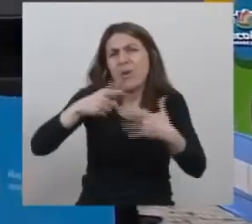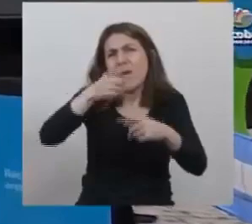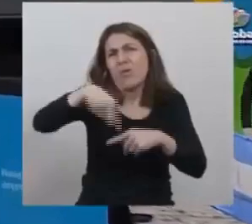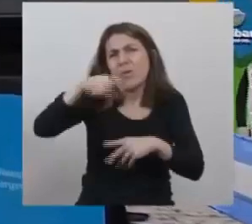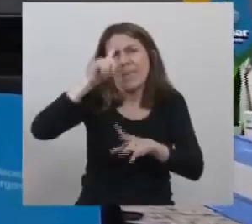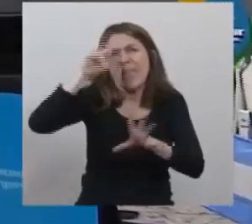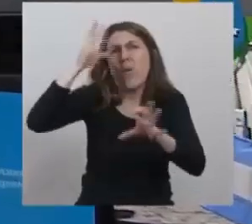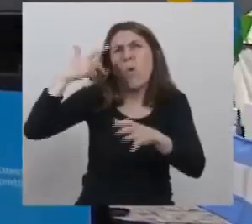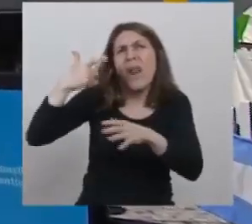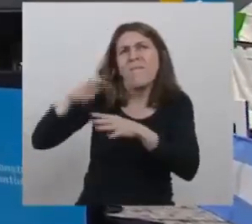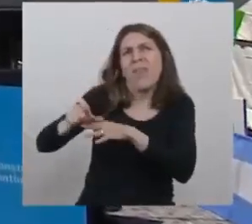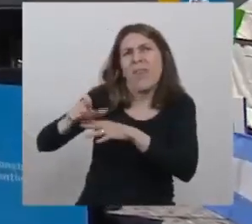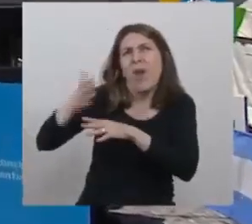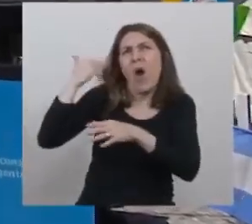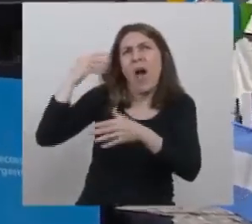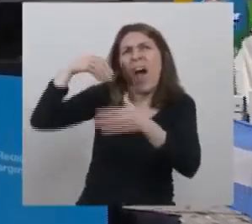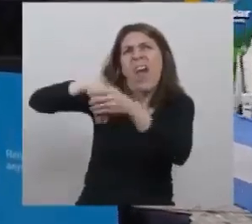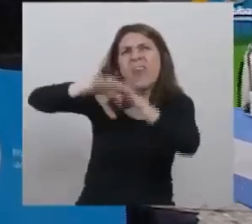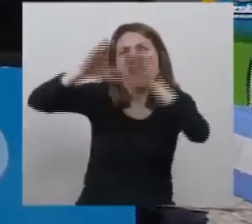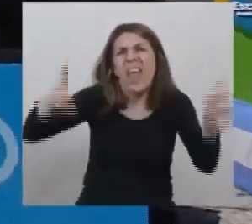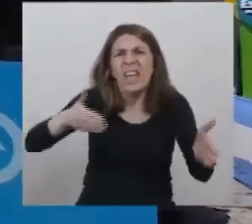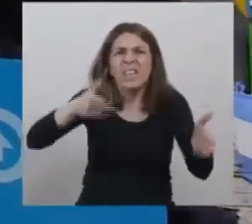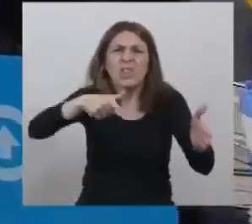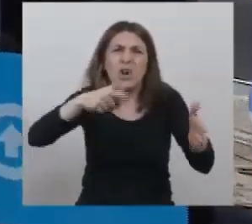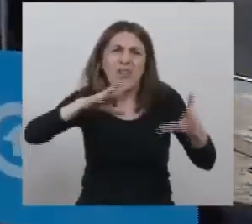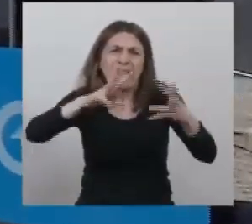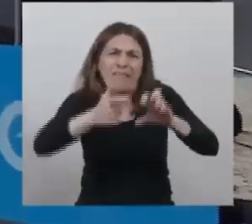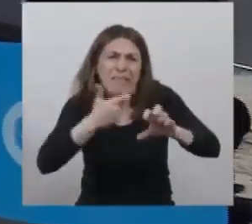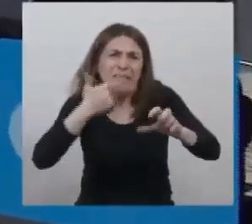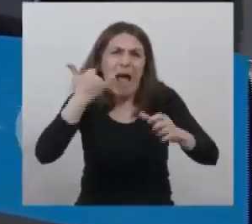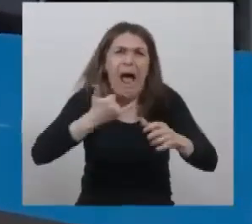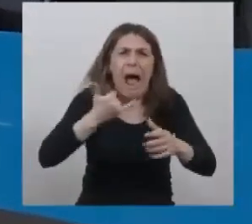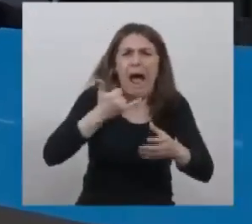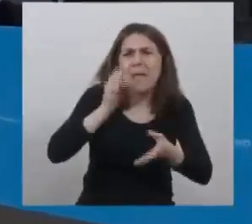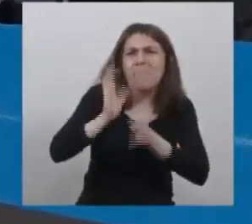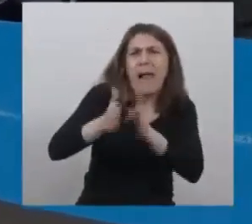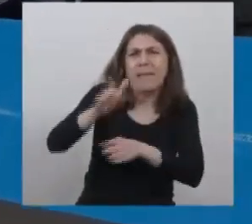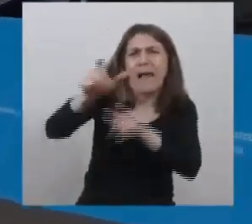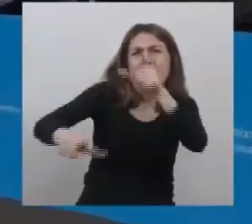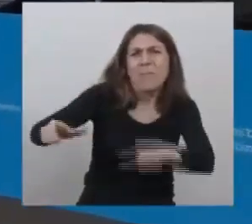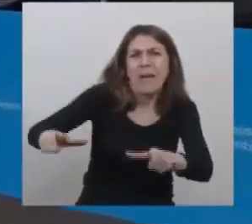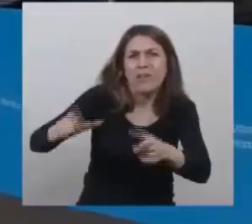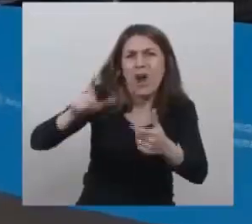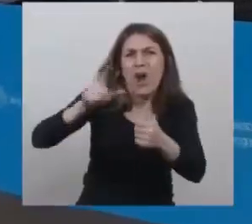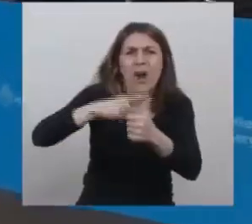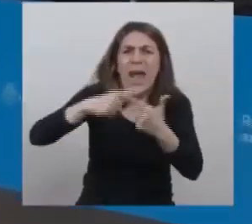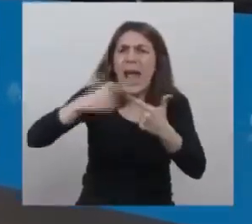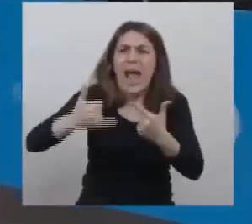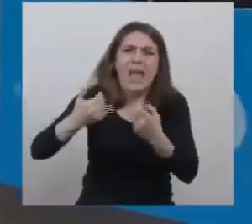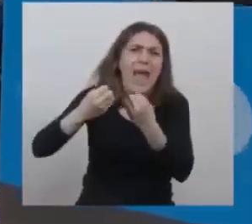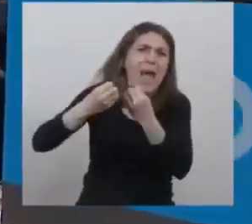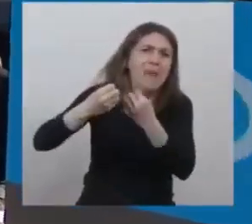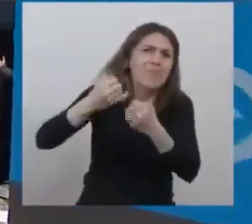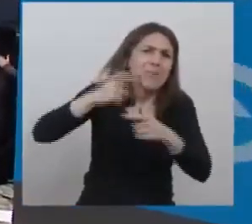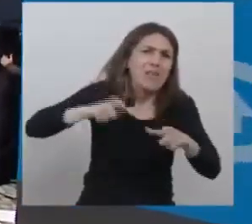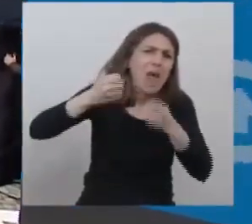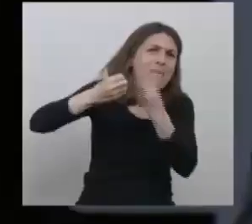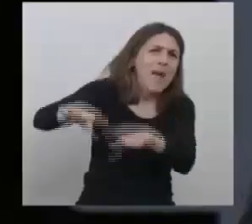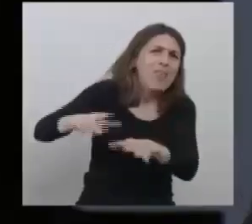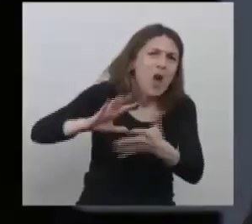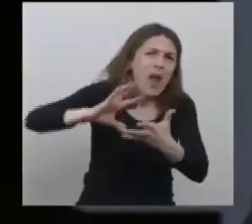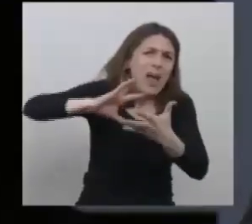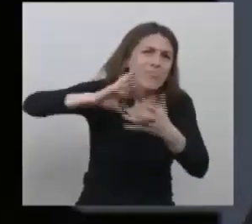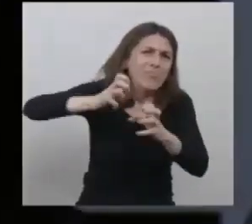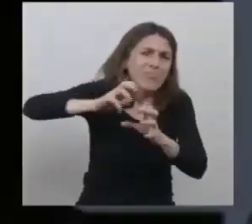de lo que se veía dentro, del maltrato, del horror que había acá dentro, de la desidia, del abandono, de ese horror,